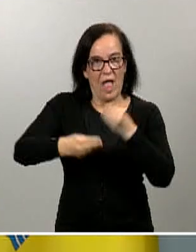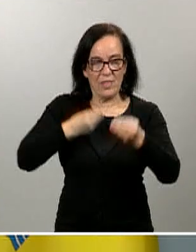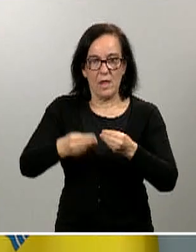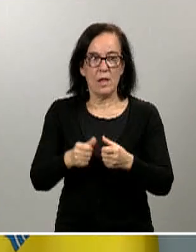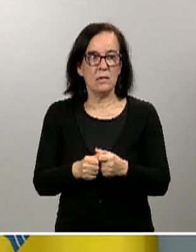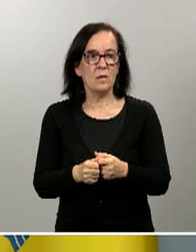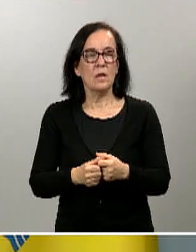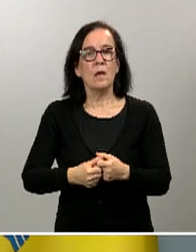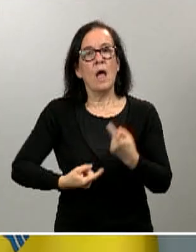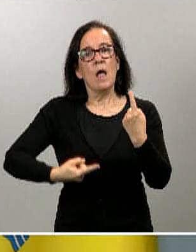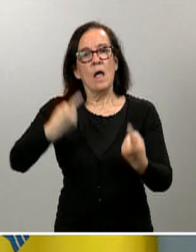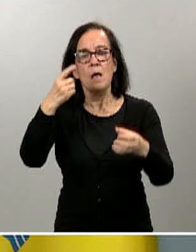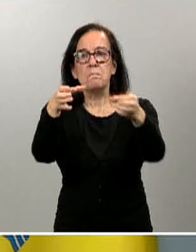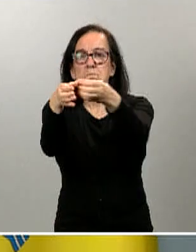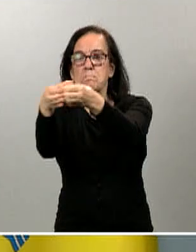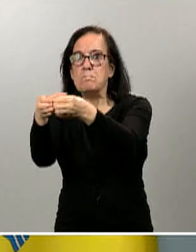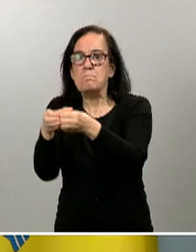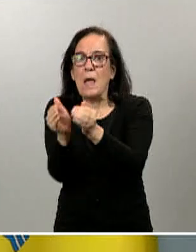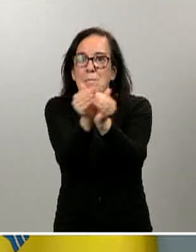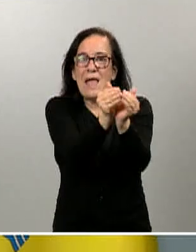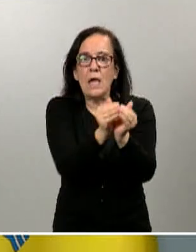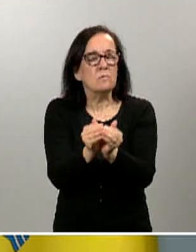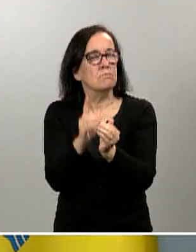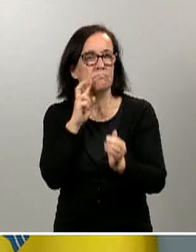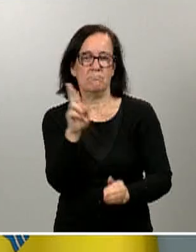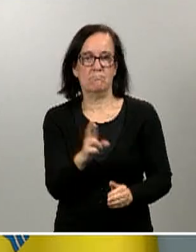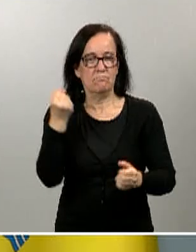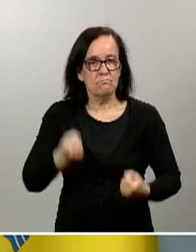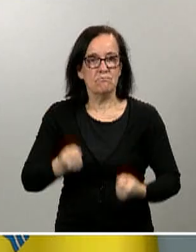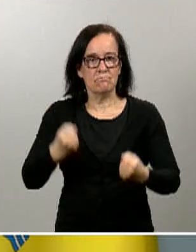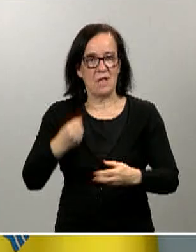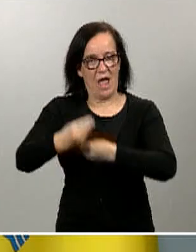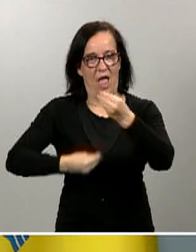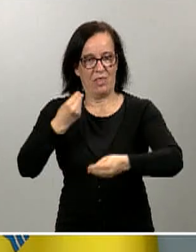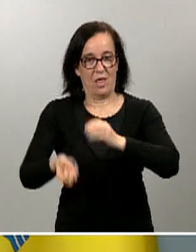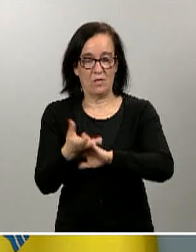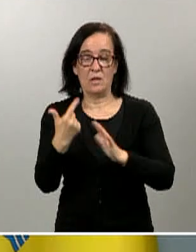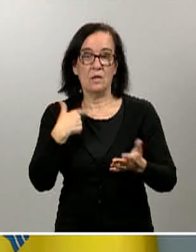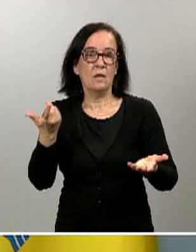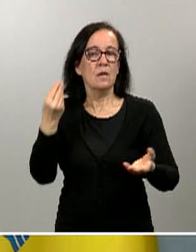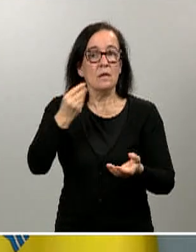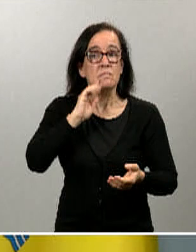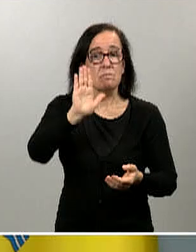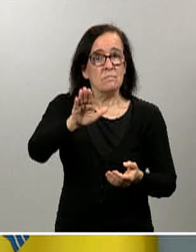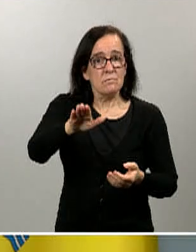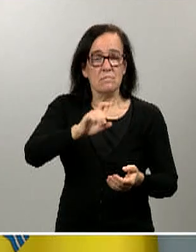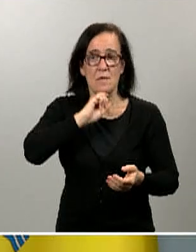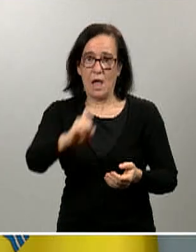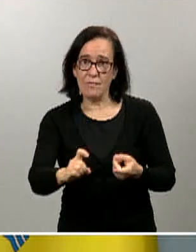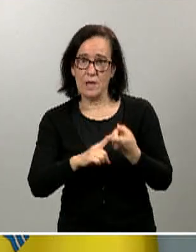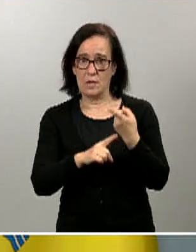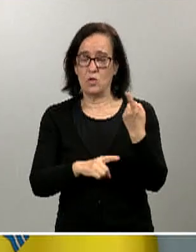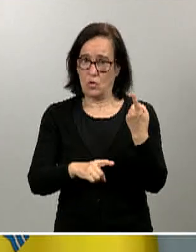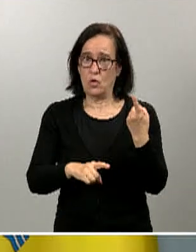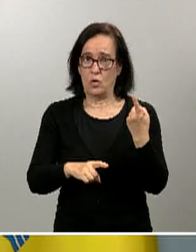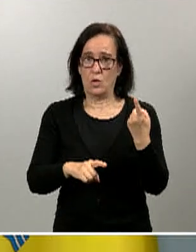pequeños colectivos que insisten en realizarles. Les ponemos al corriente prácticamente de los